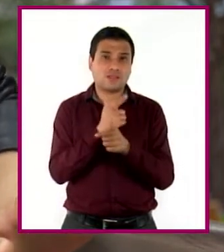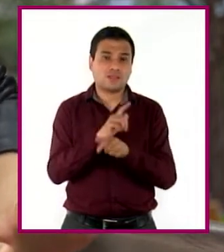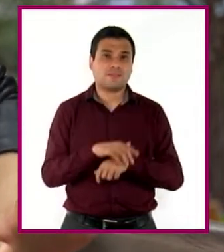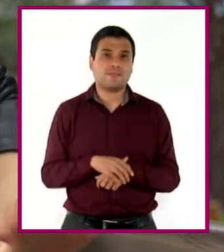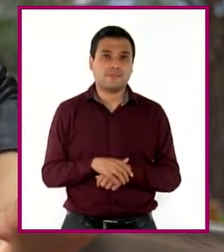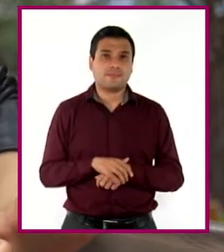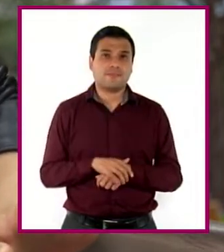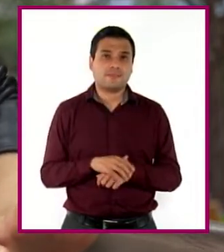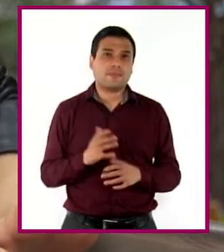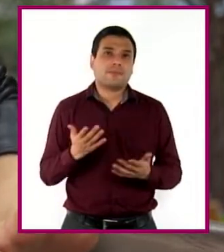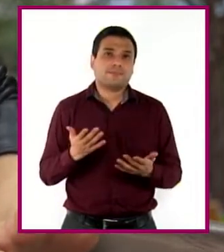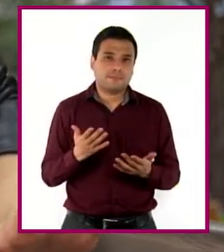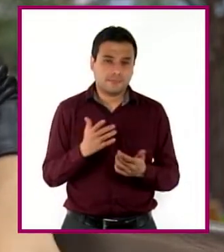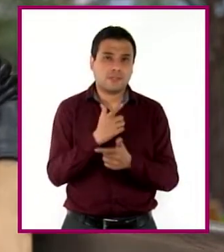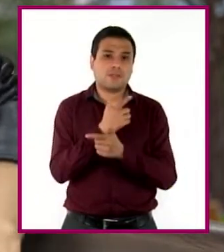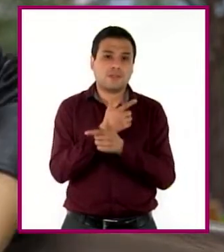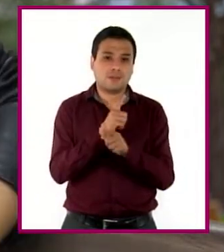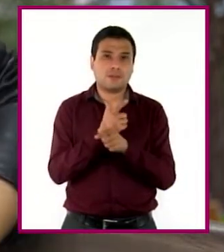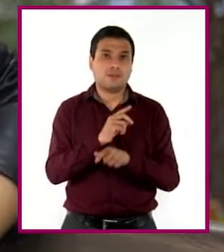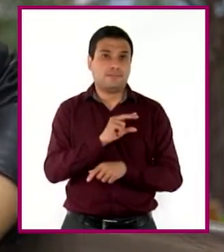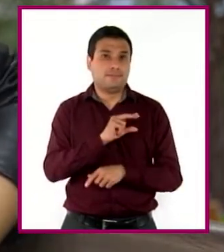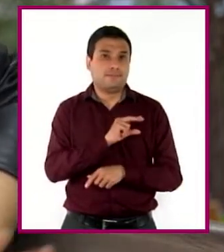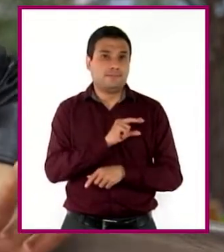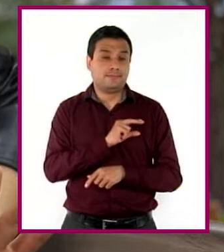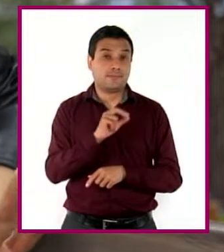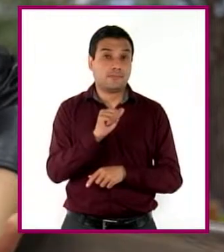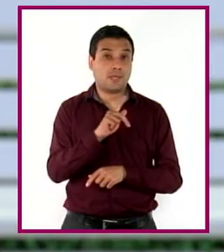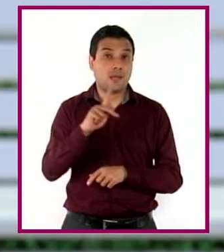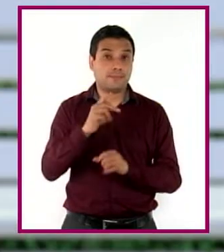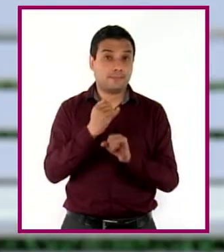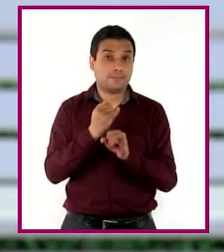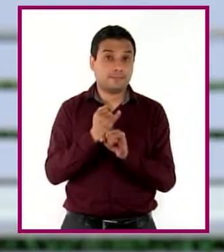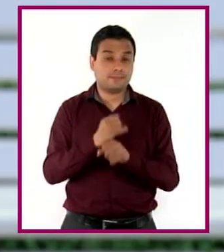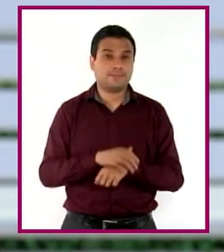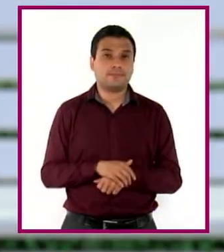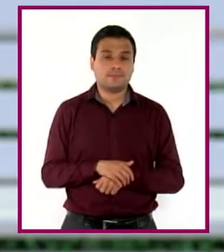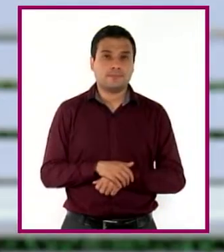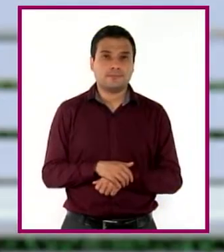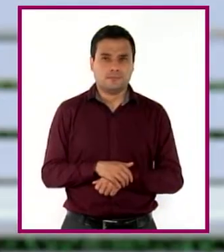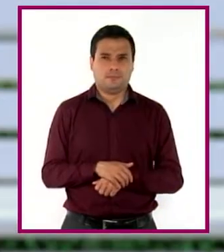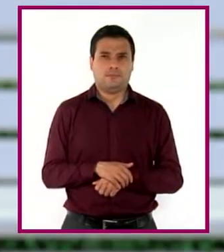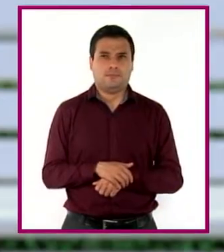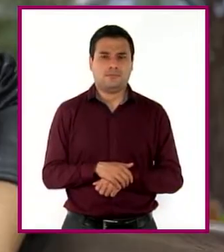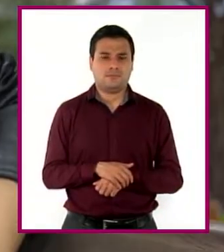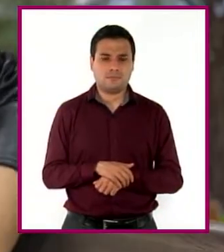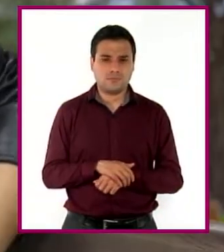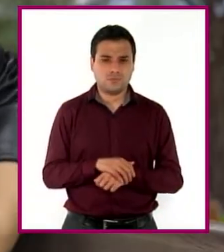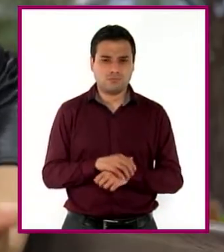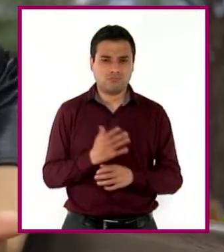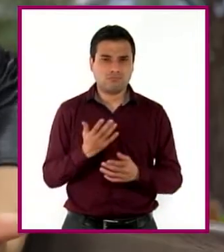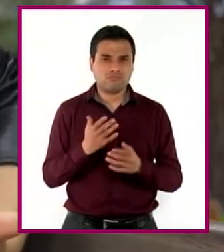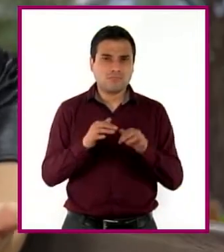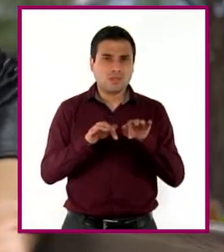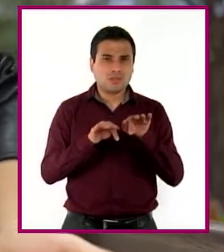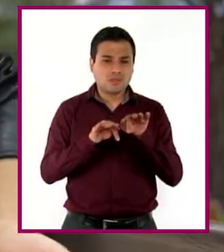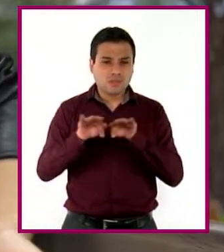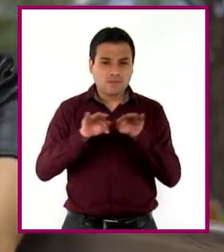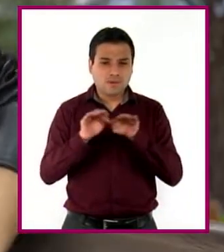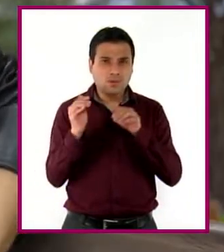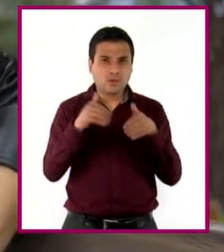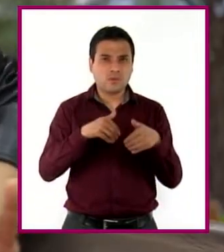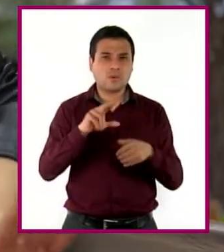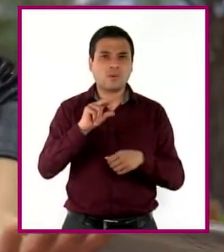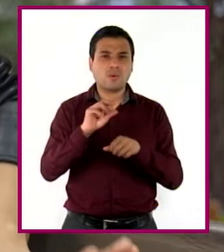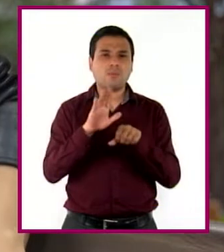privados de movilidad vía aplicación digital. Dice él. ¿Pero por qué no ejerce? Él dice que porque en el